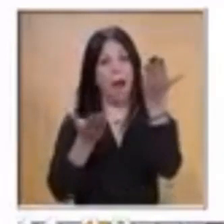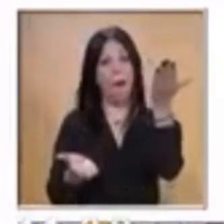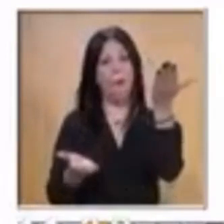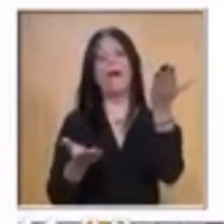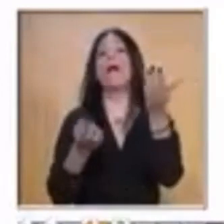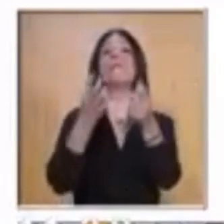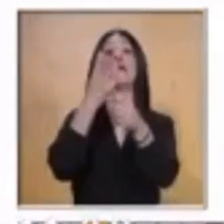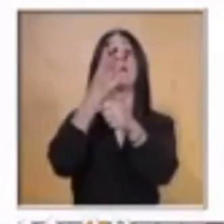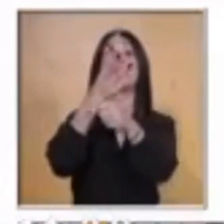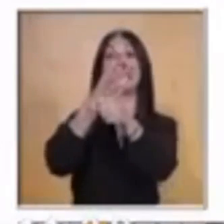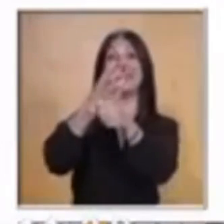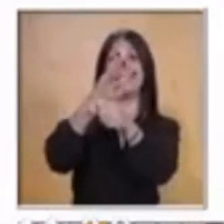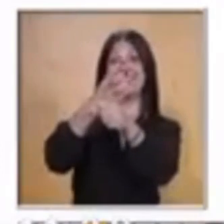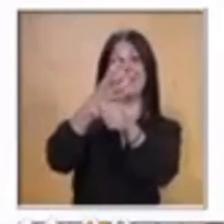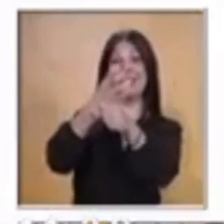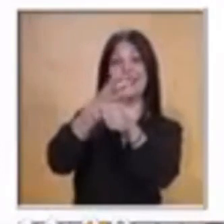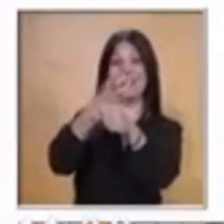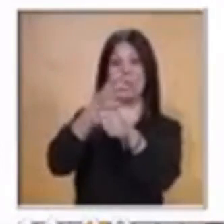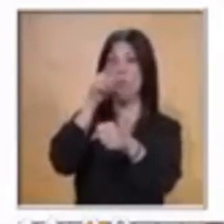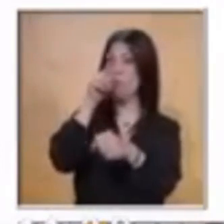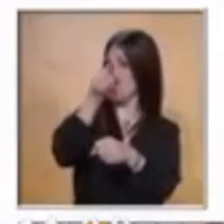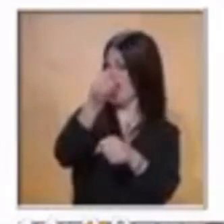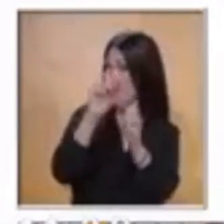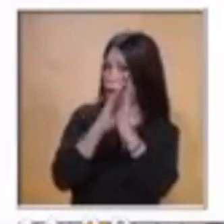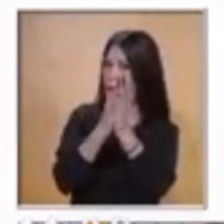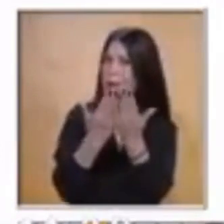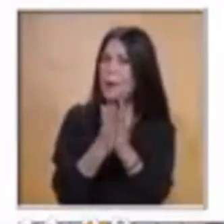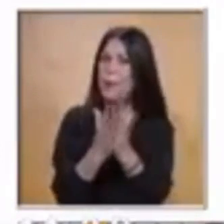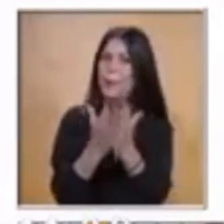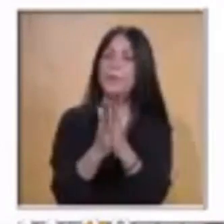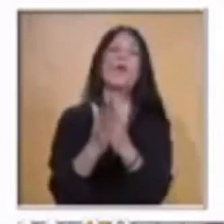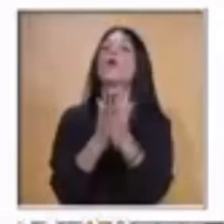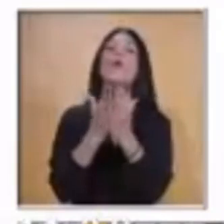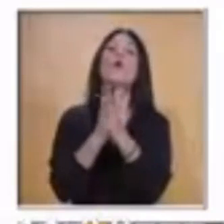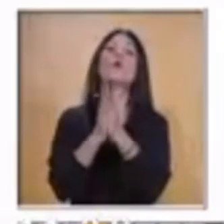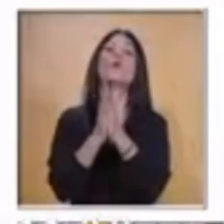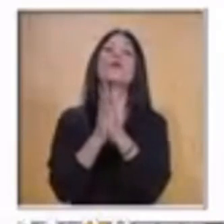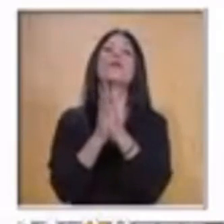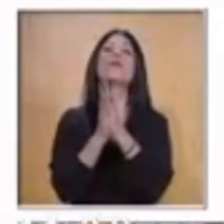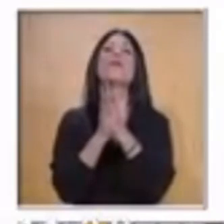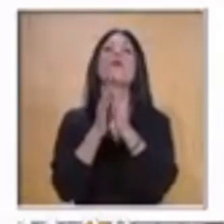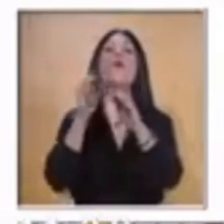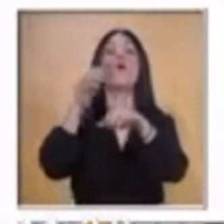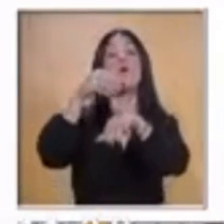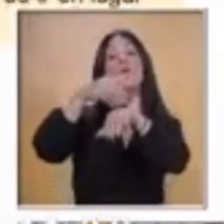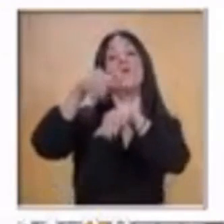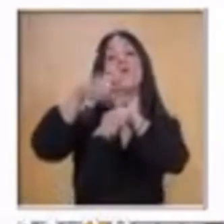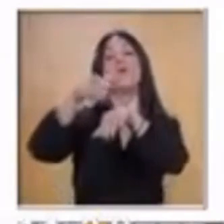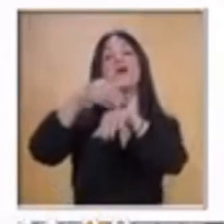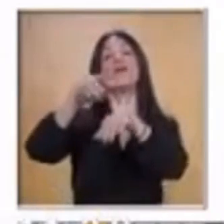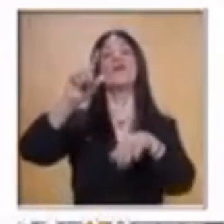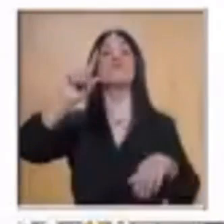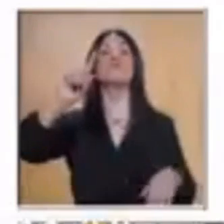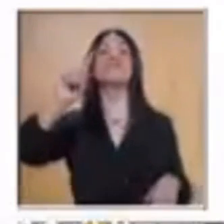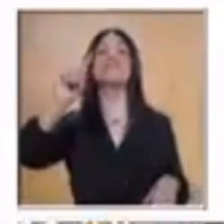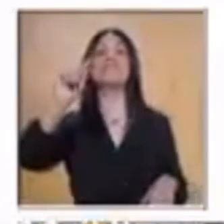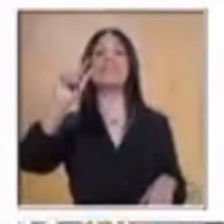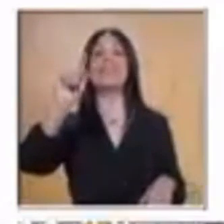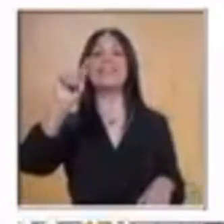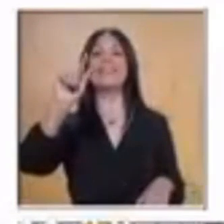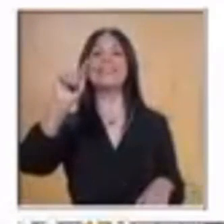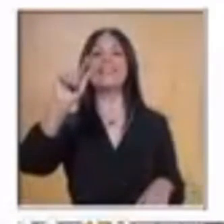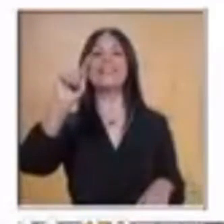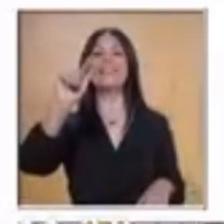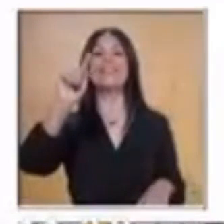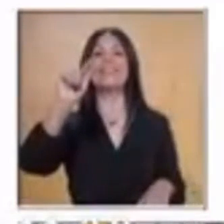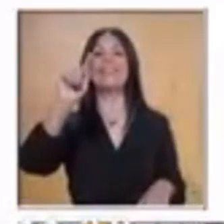primaria, en el libro de desafíos matemáticos en la página número 70. Y te indica, vas a resolver